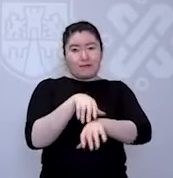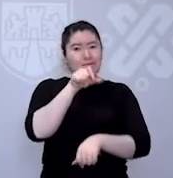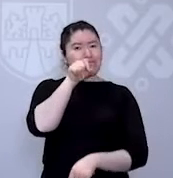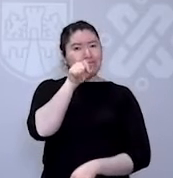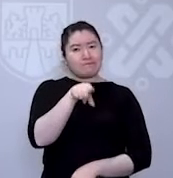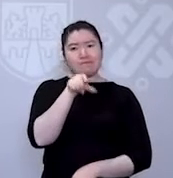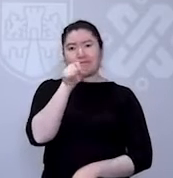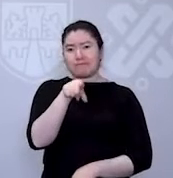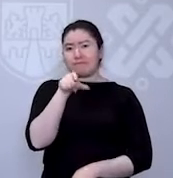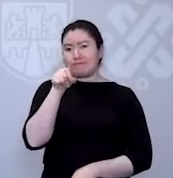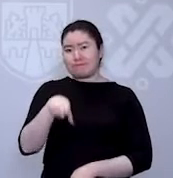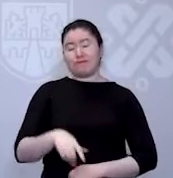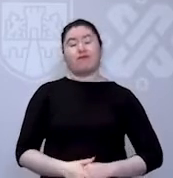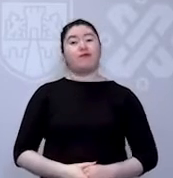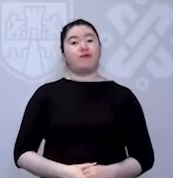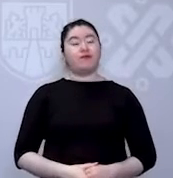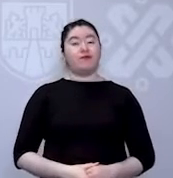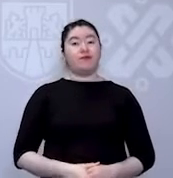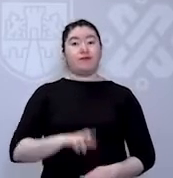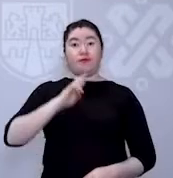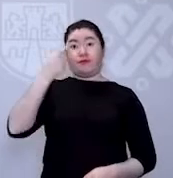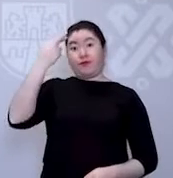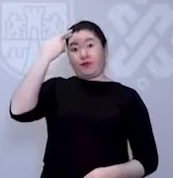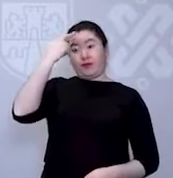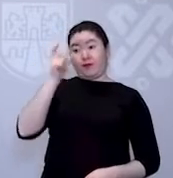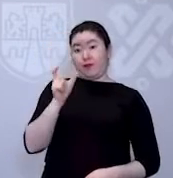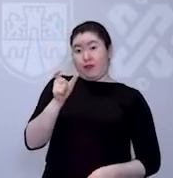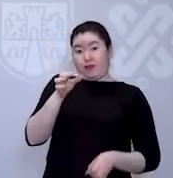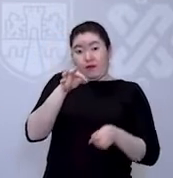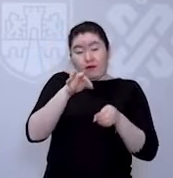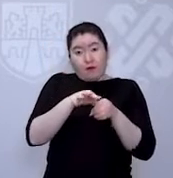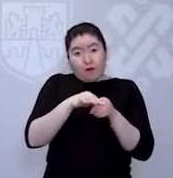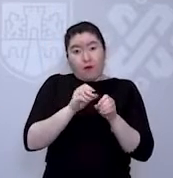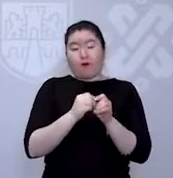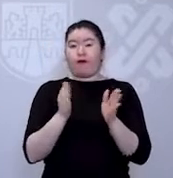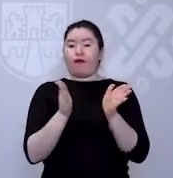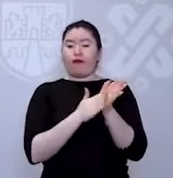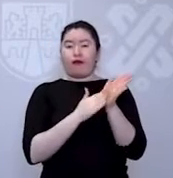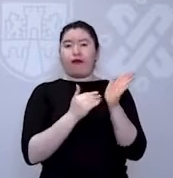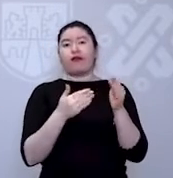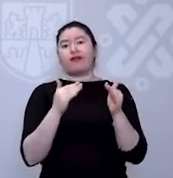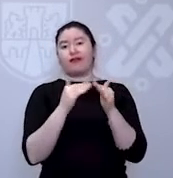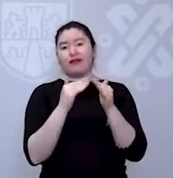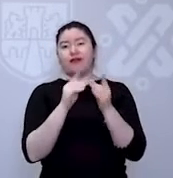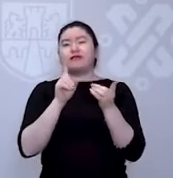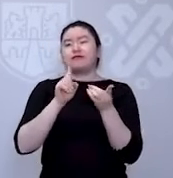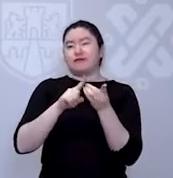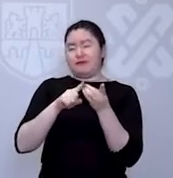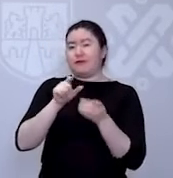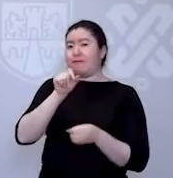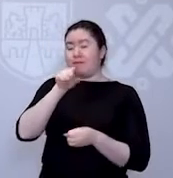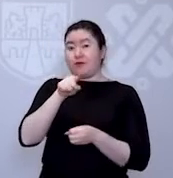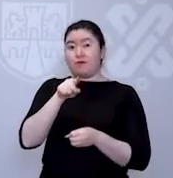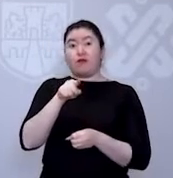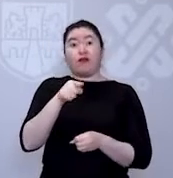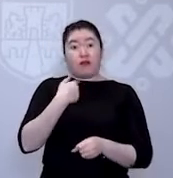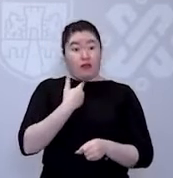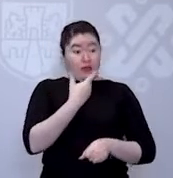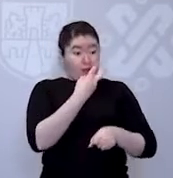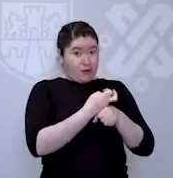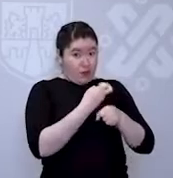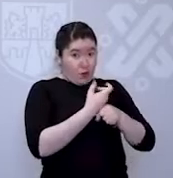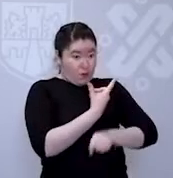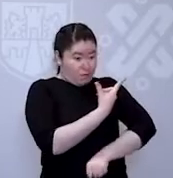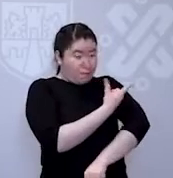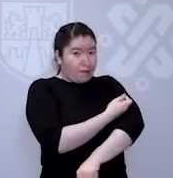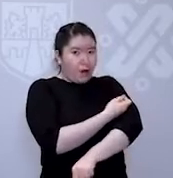Iztapalapa y para Tlalpa. Recuerden llevar identificación, comprobante de domicilio y en el